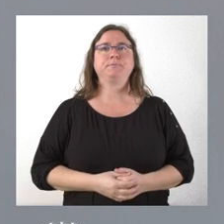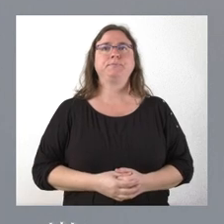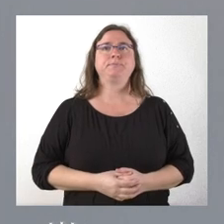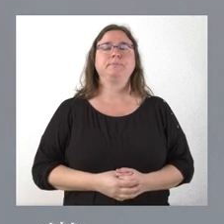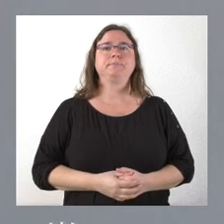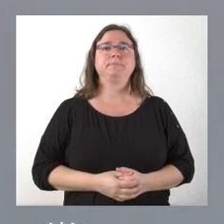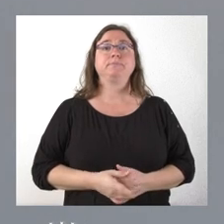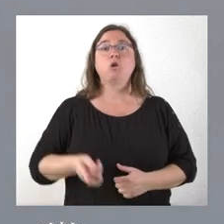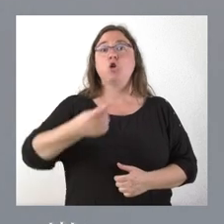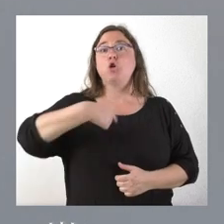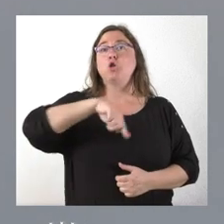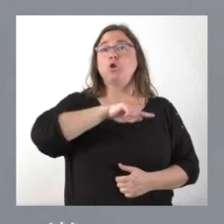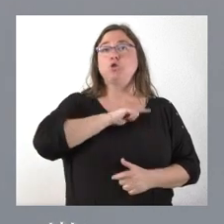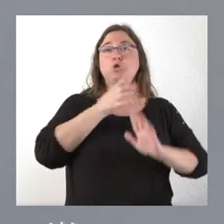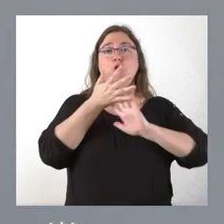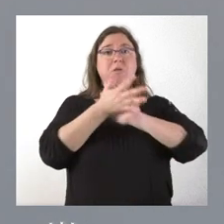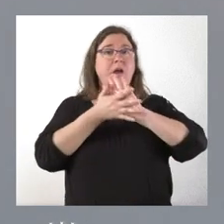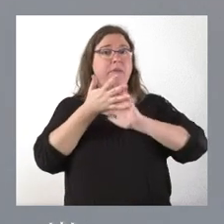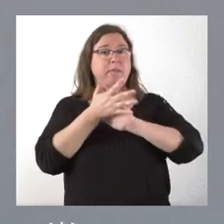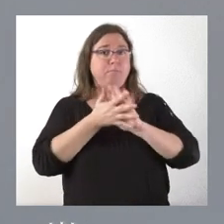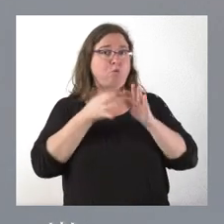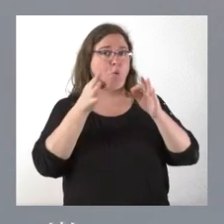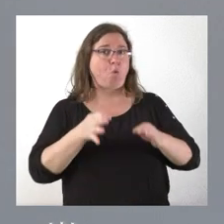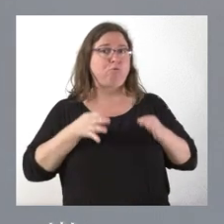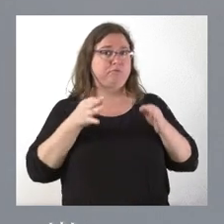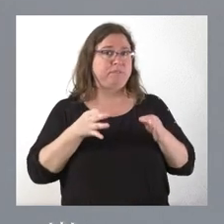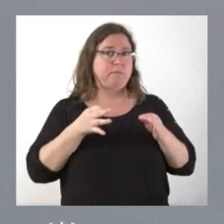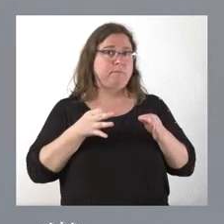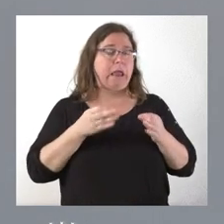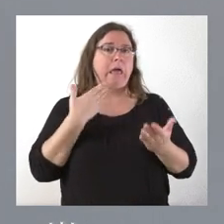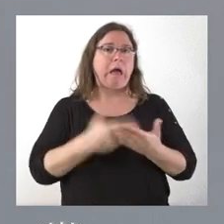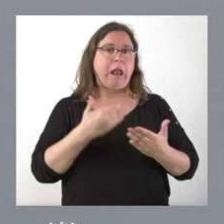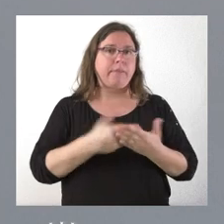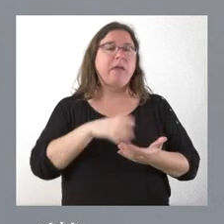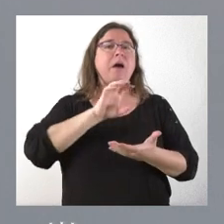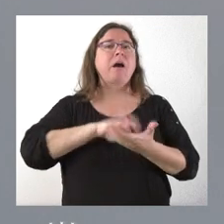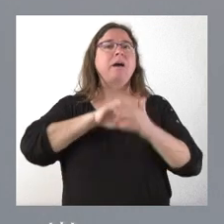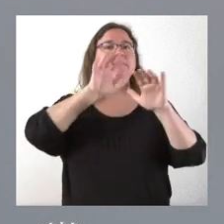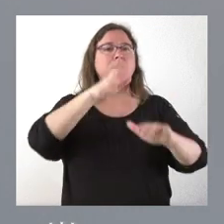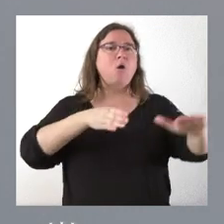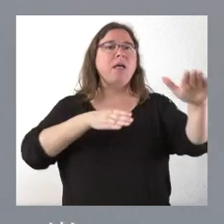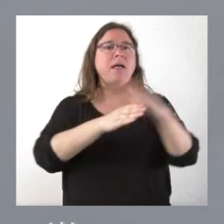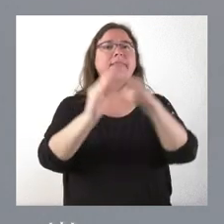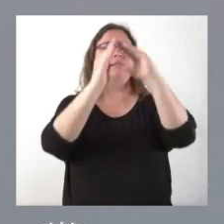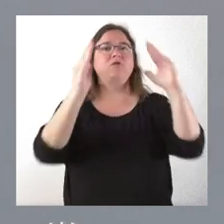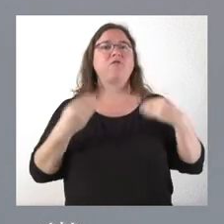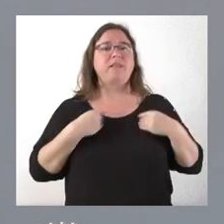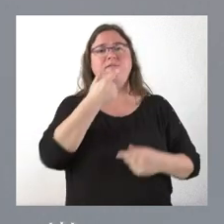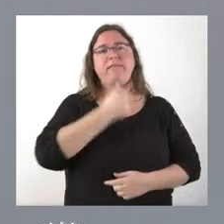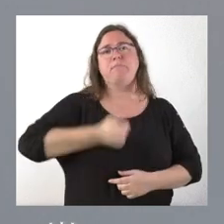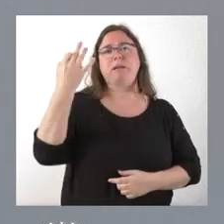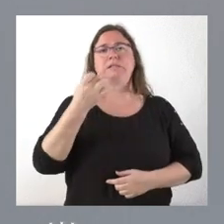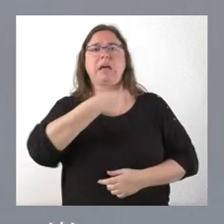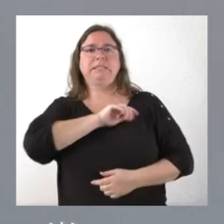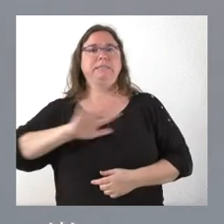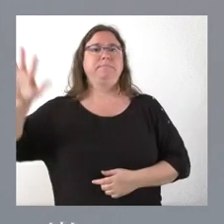Pues nosotros lo que vamos a hacer es lo que hemos hecho siempre, que es garantizar que en Castilla y León el acceso a la vivienda es más fácil que en el contexto nacional, que